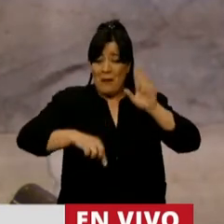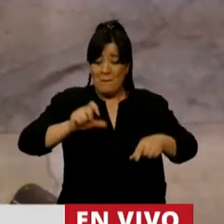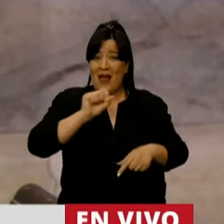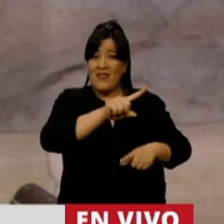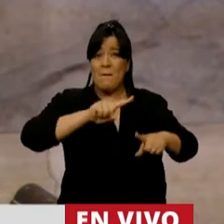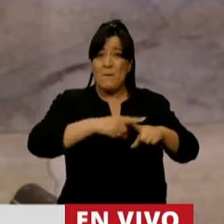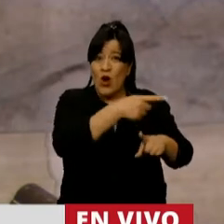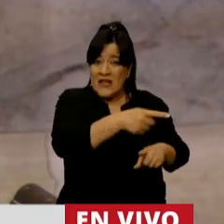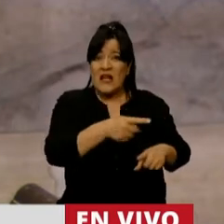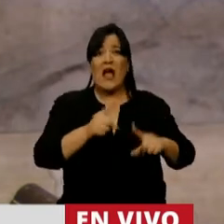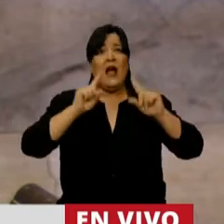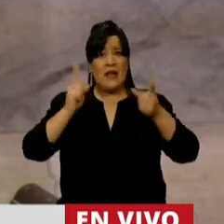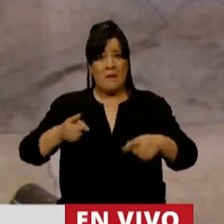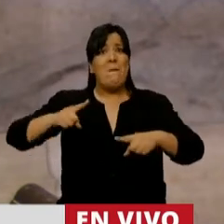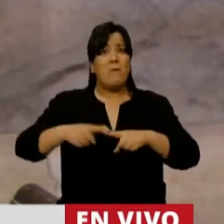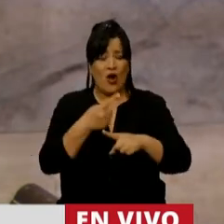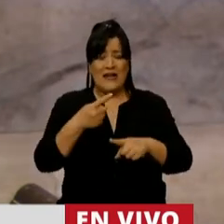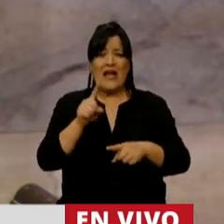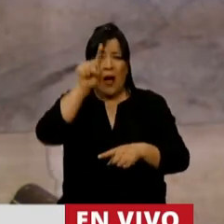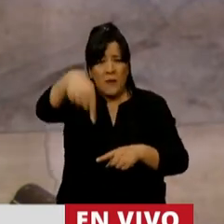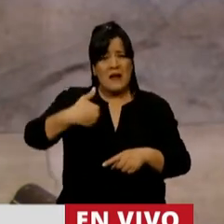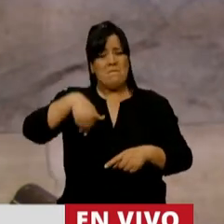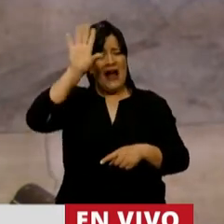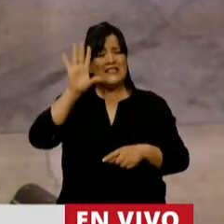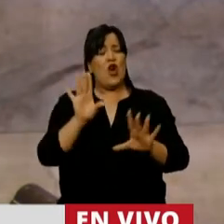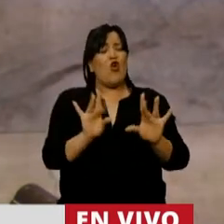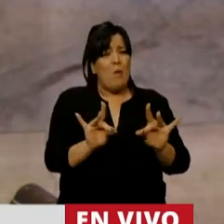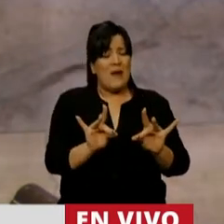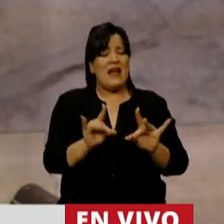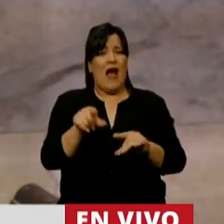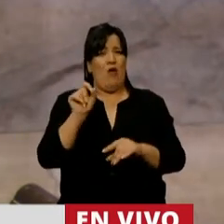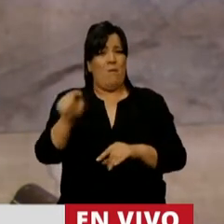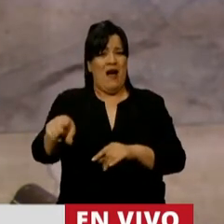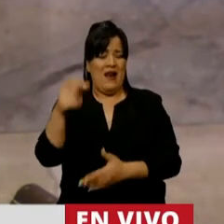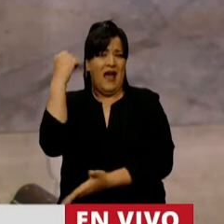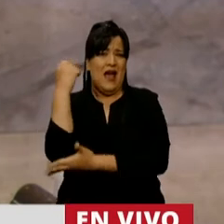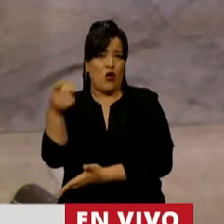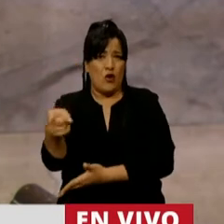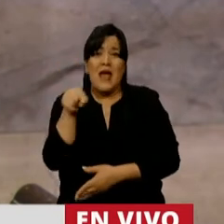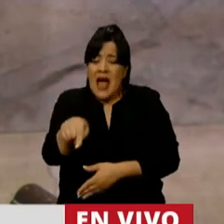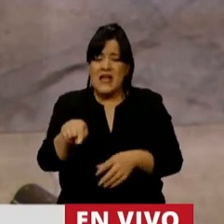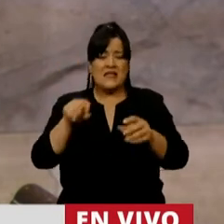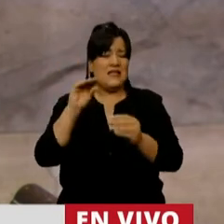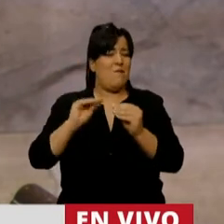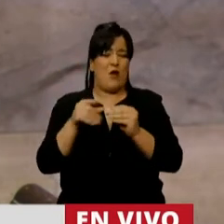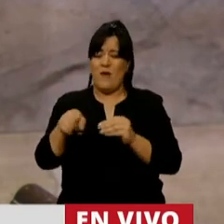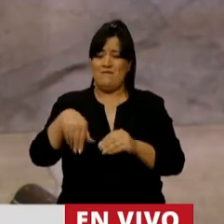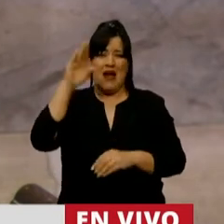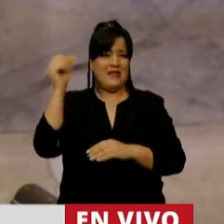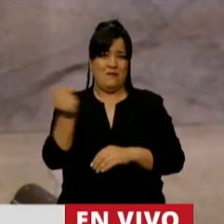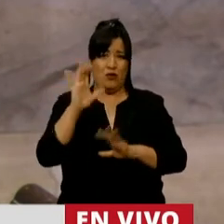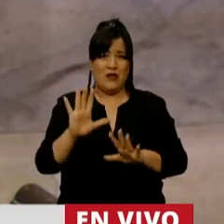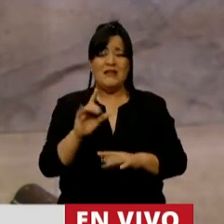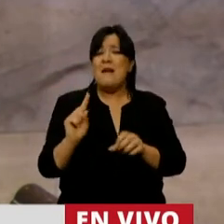la política esté complicando severamente a la economía y ese es el problema central que tenemos. Entonces, la primera